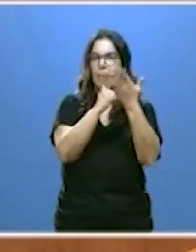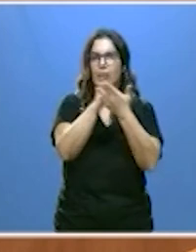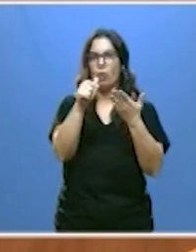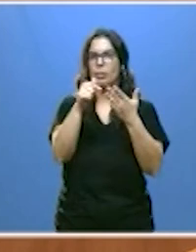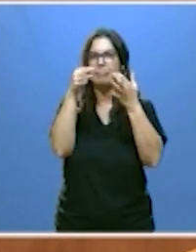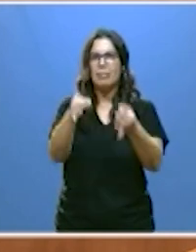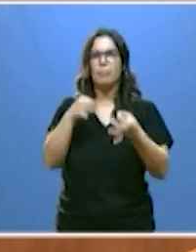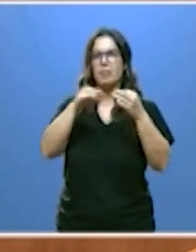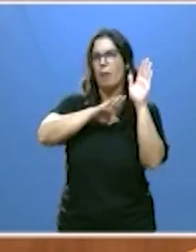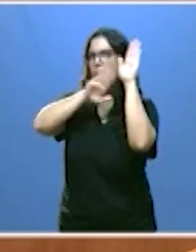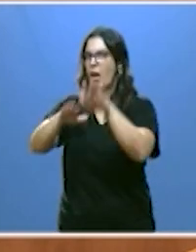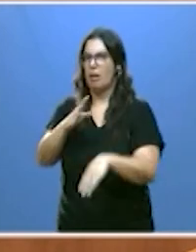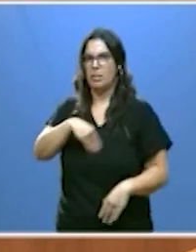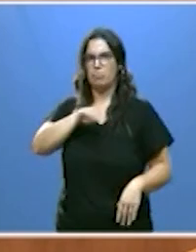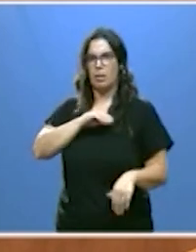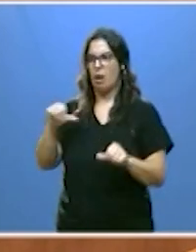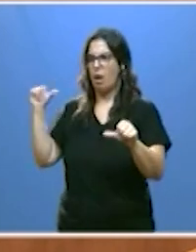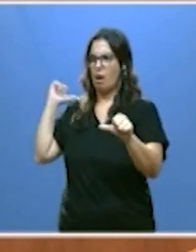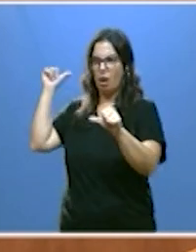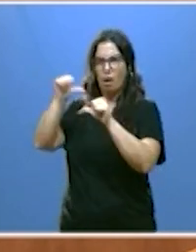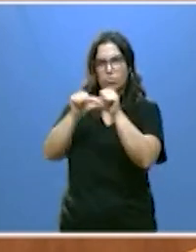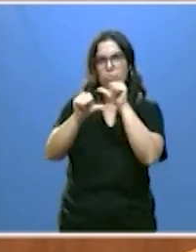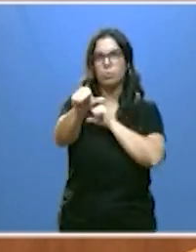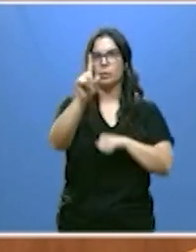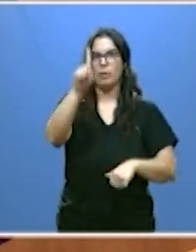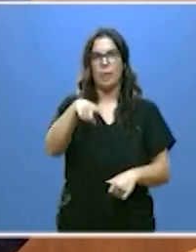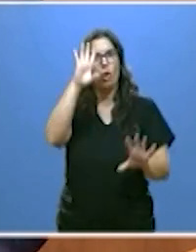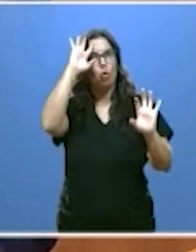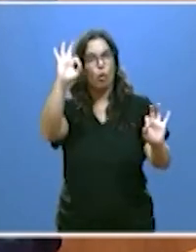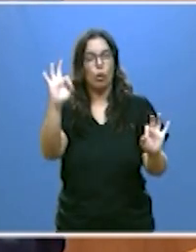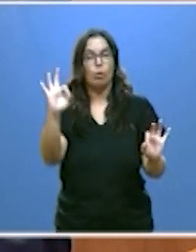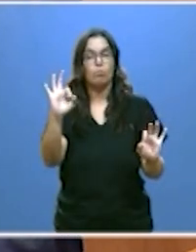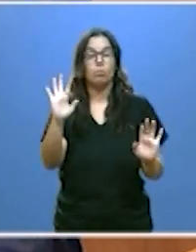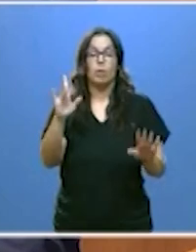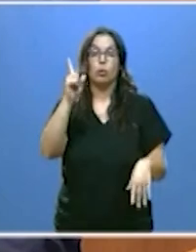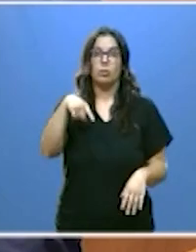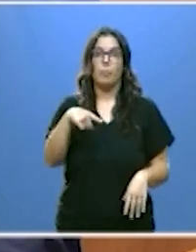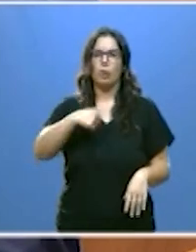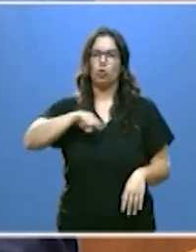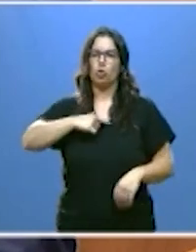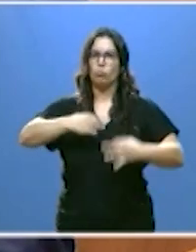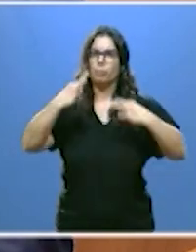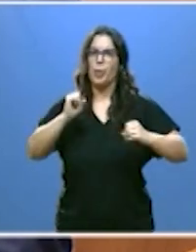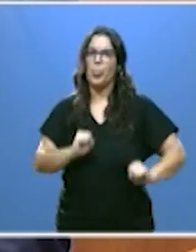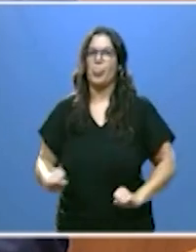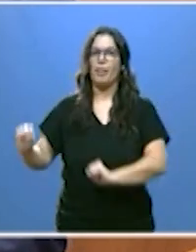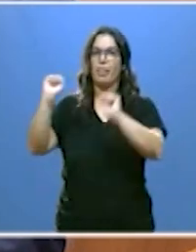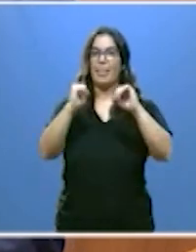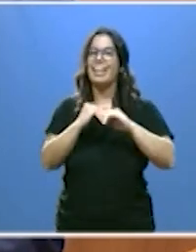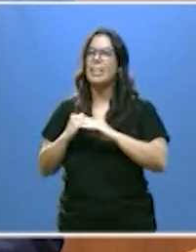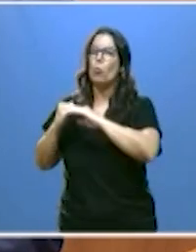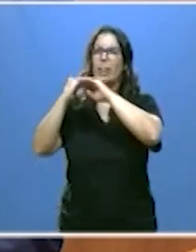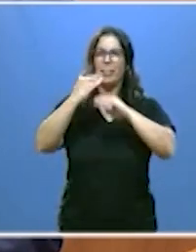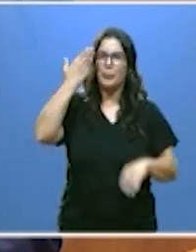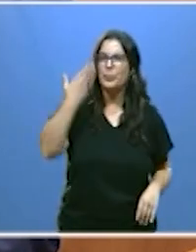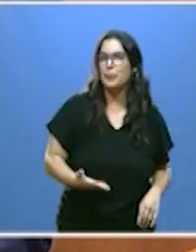siempre leal con España no podíamos ser de otra manera pero defender también con firmeza la igualdad esencial